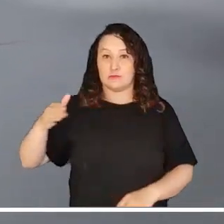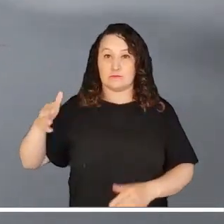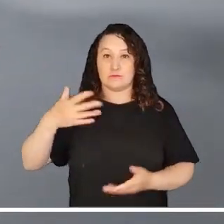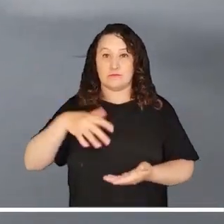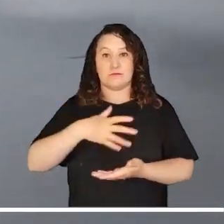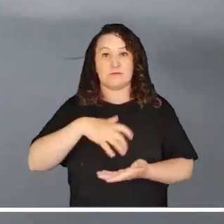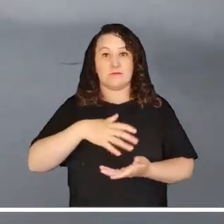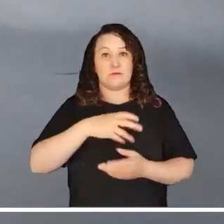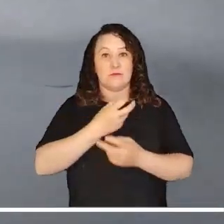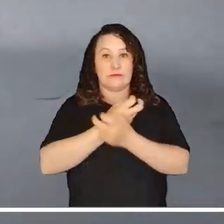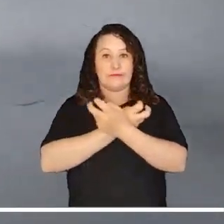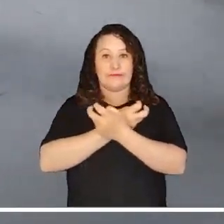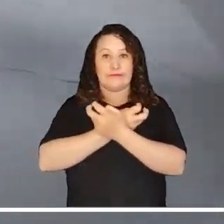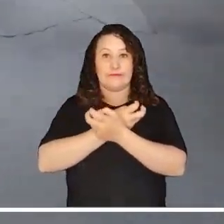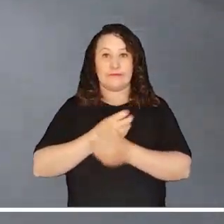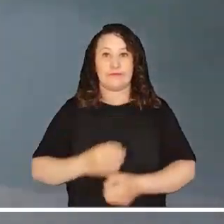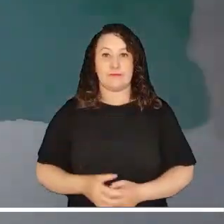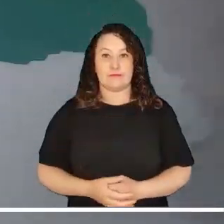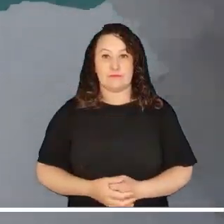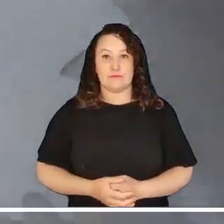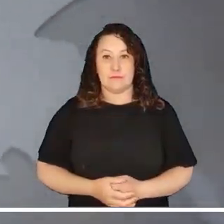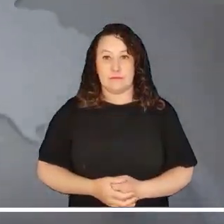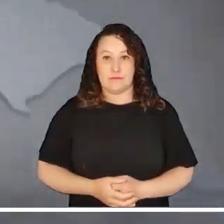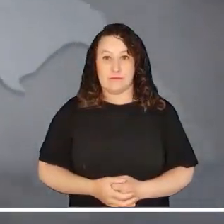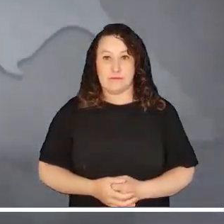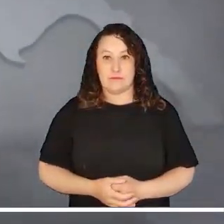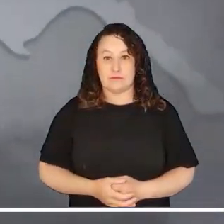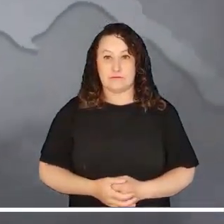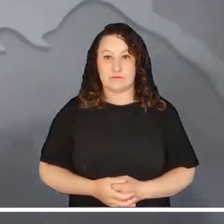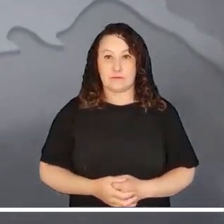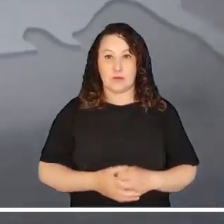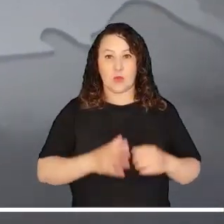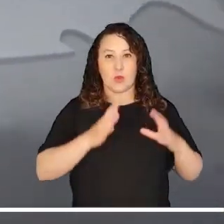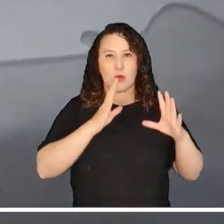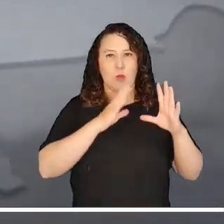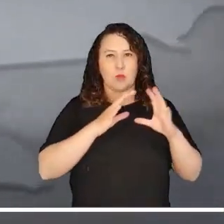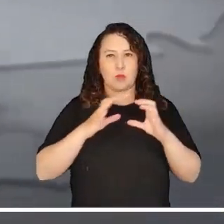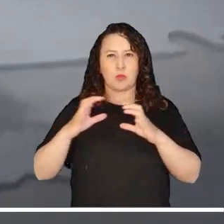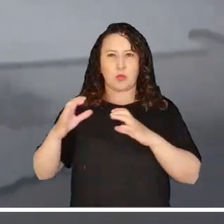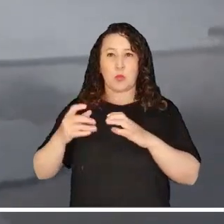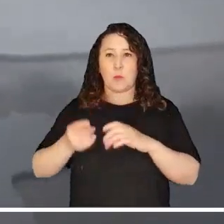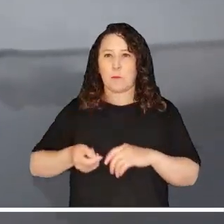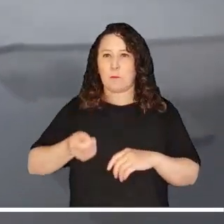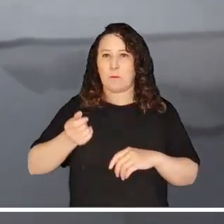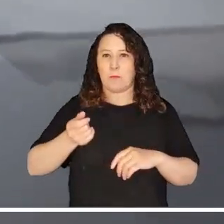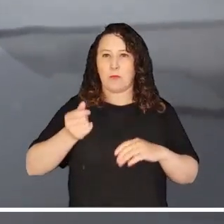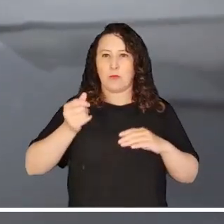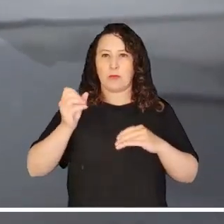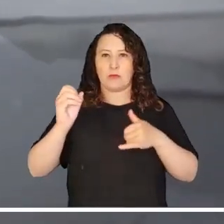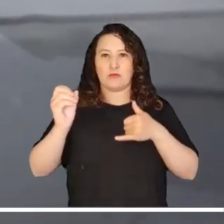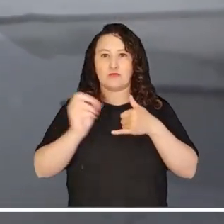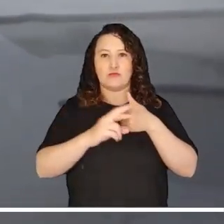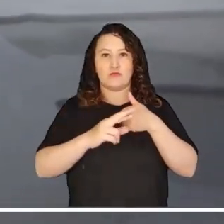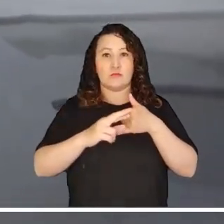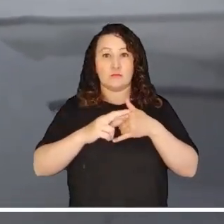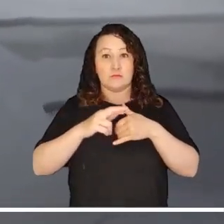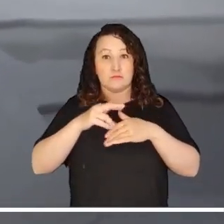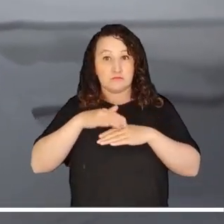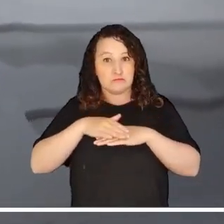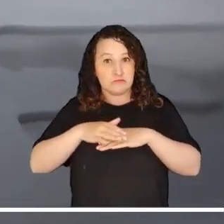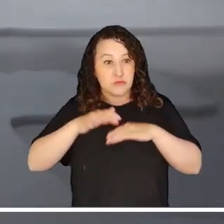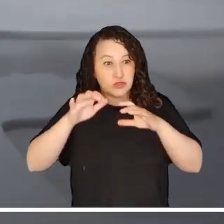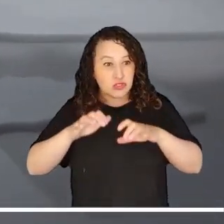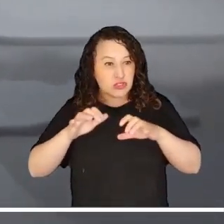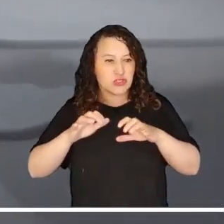Antioquia, Santander y Huila. Debido a la escasa nubosidad que se espera durante la noche en la Orinoquía, no se